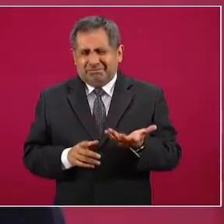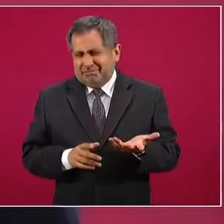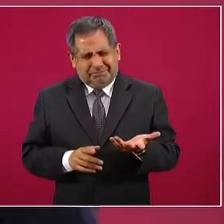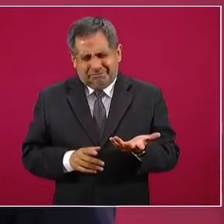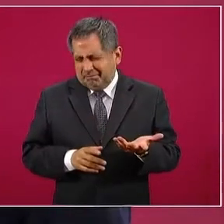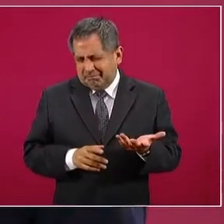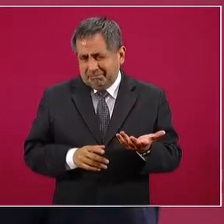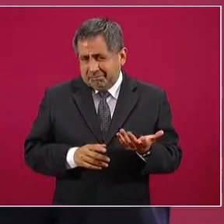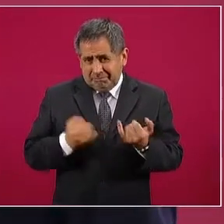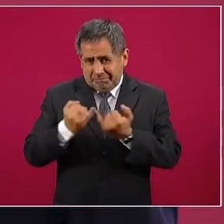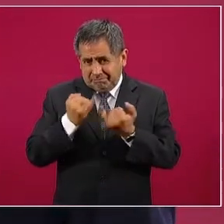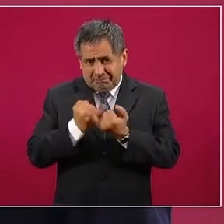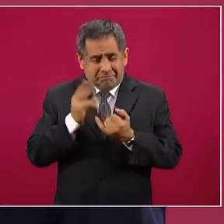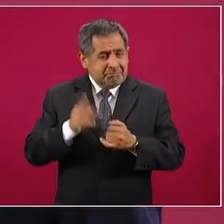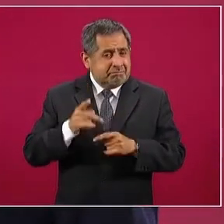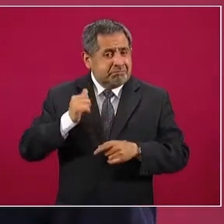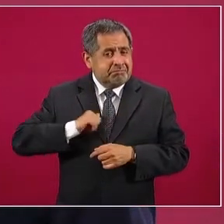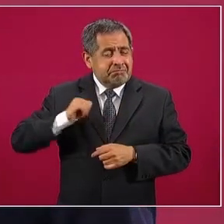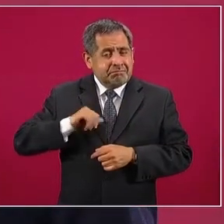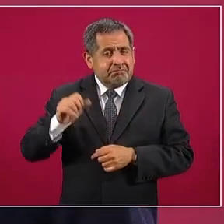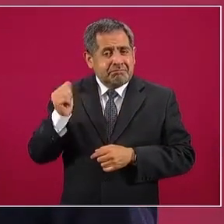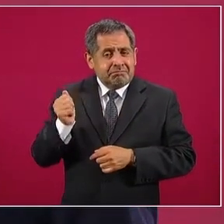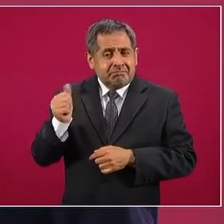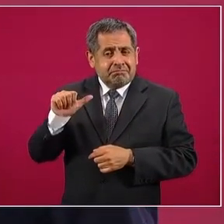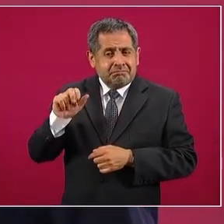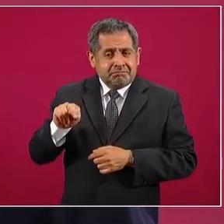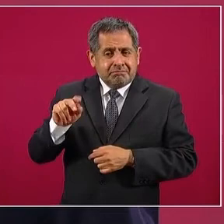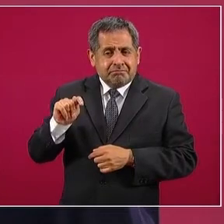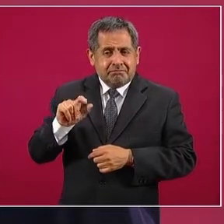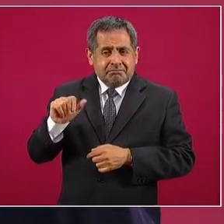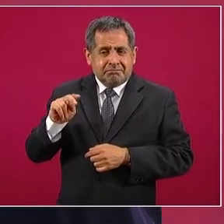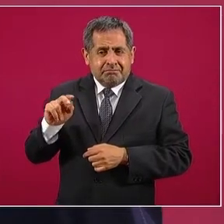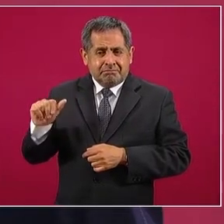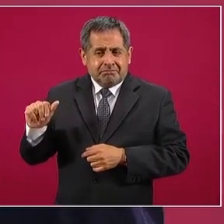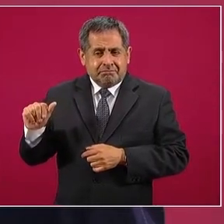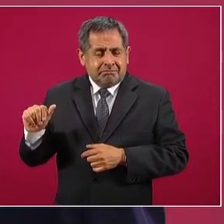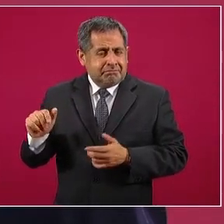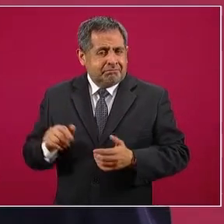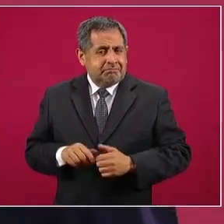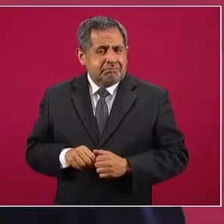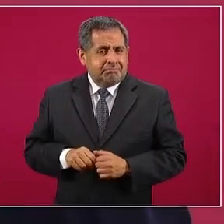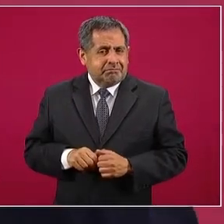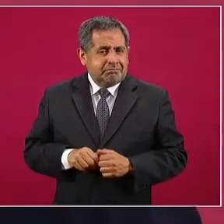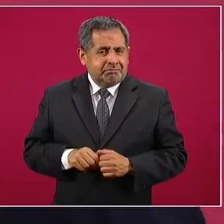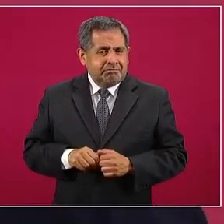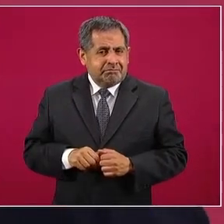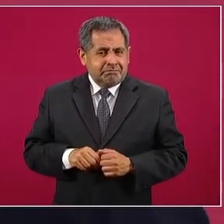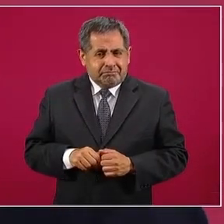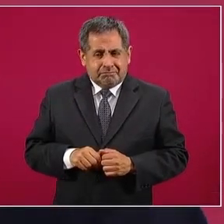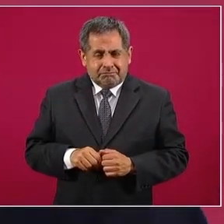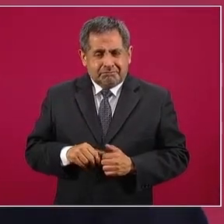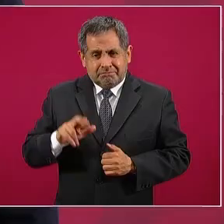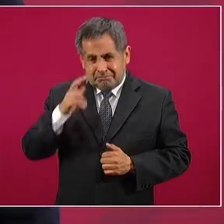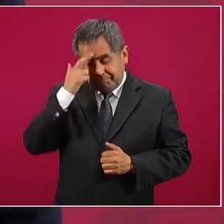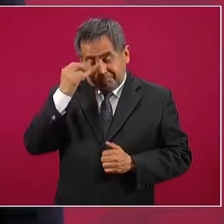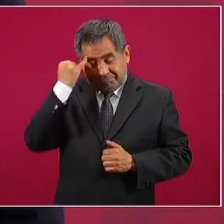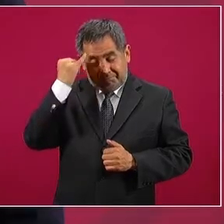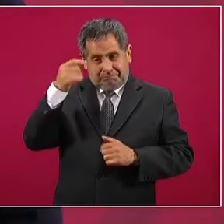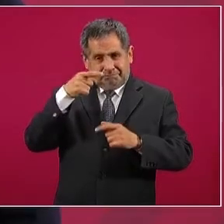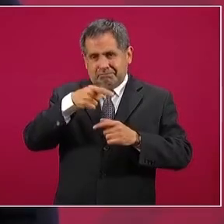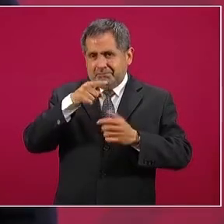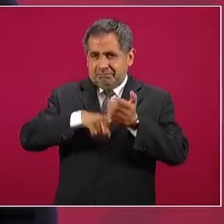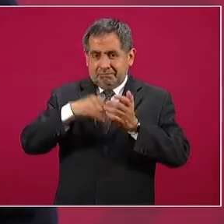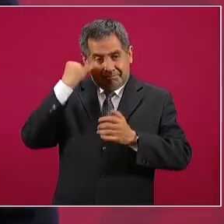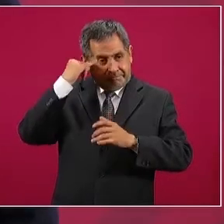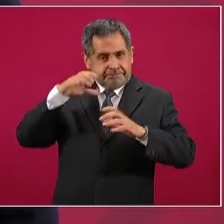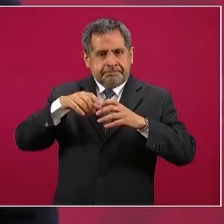en la idea esta original